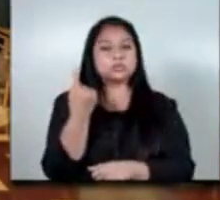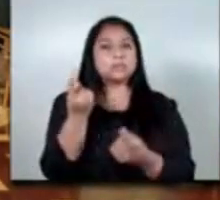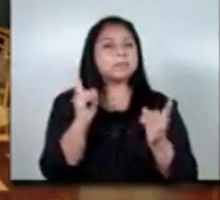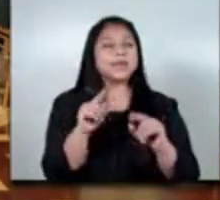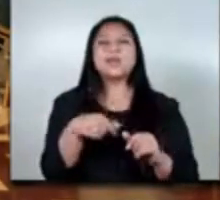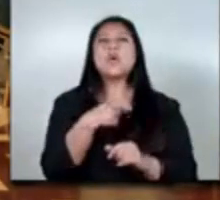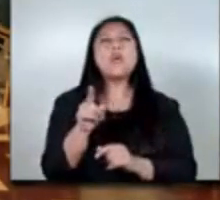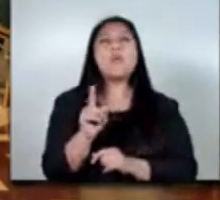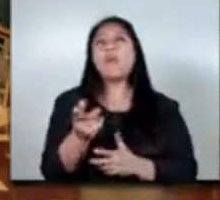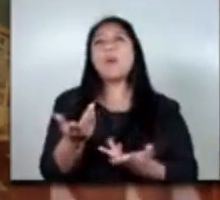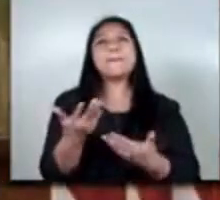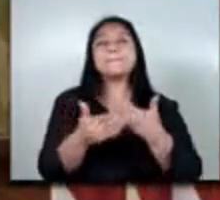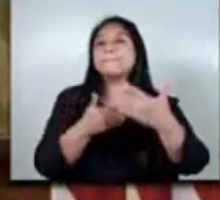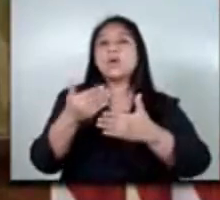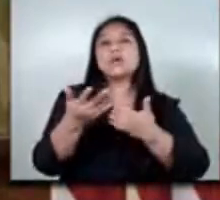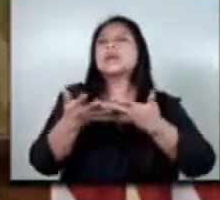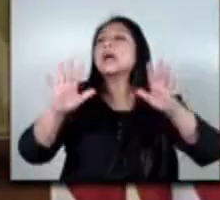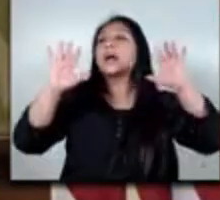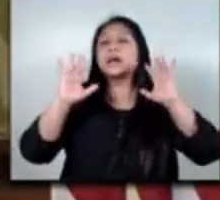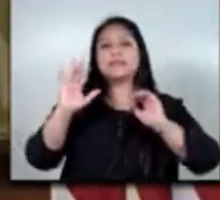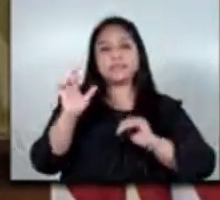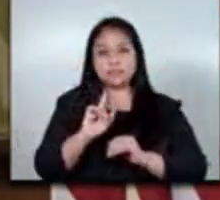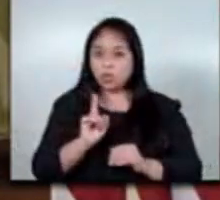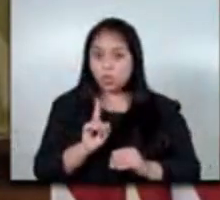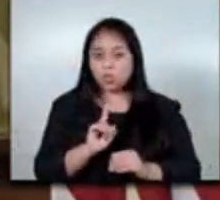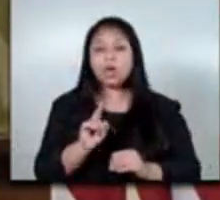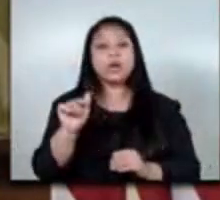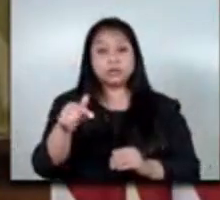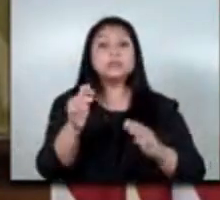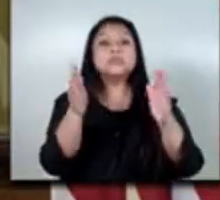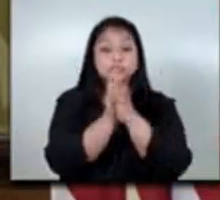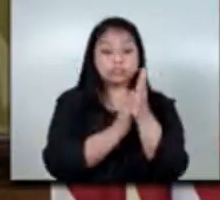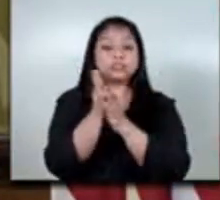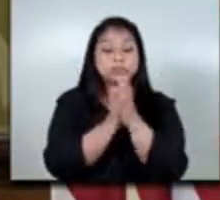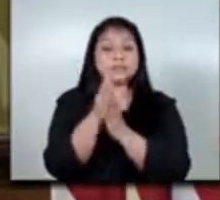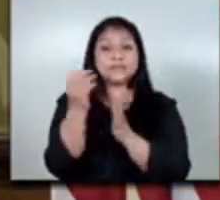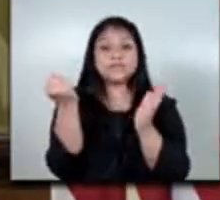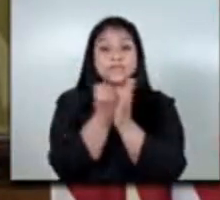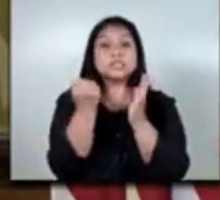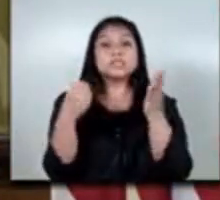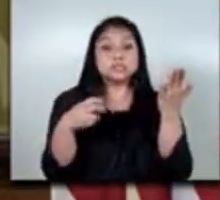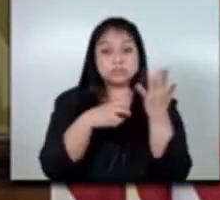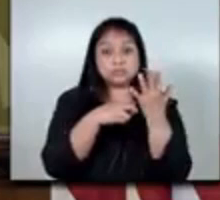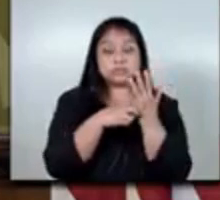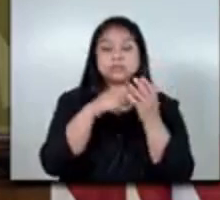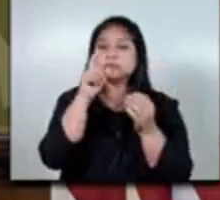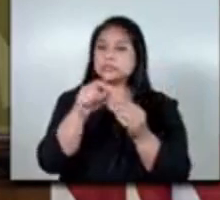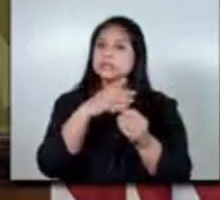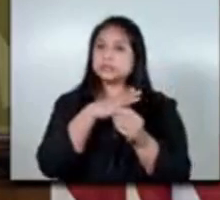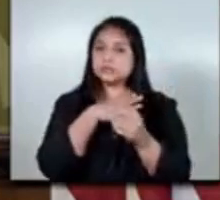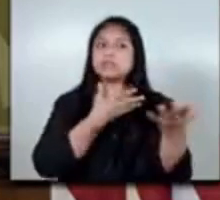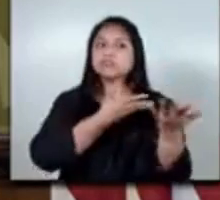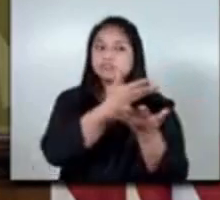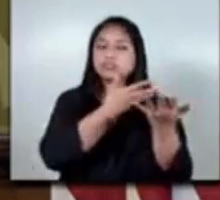es el único paso que queda para aprovechar este visas hay que con tener empresas en los estados